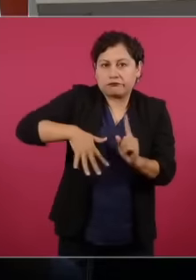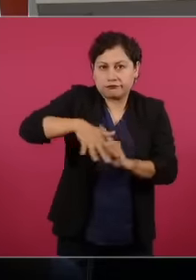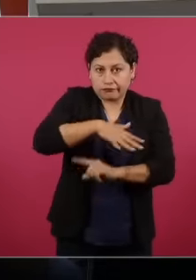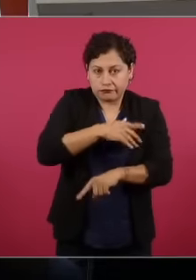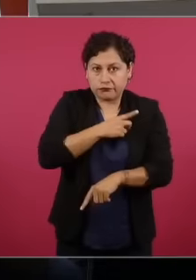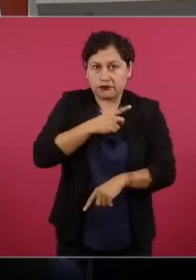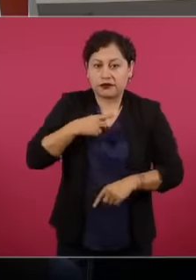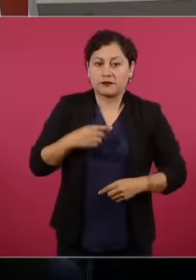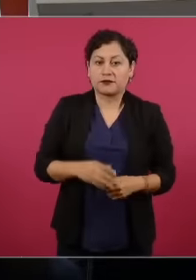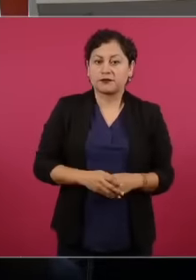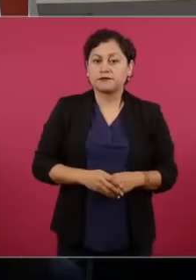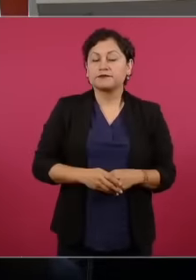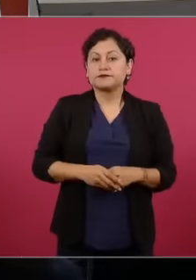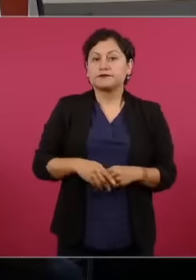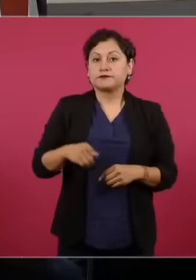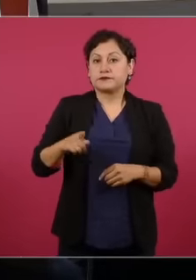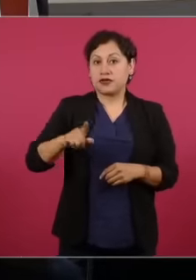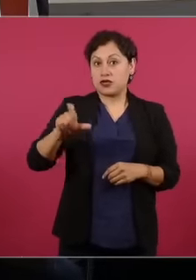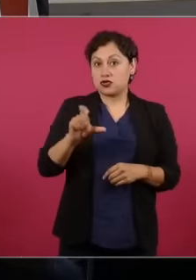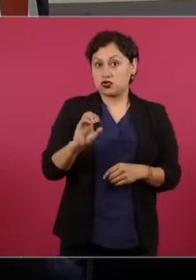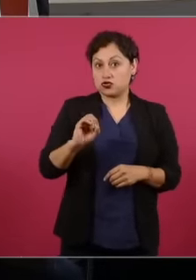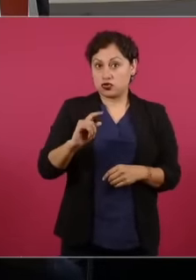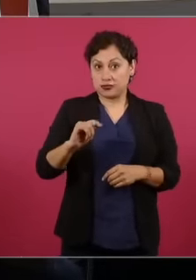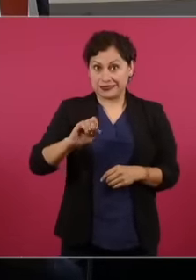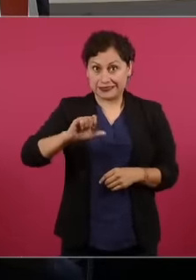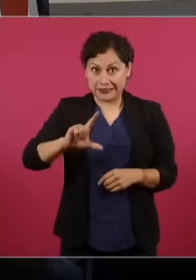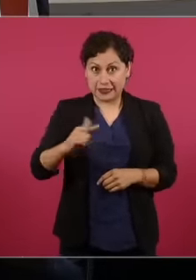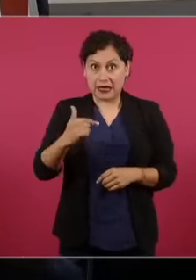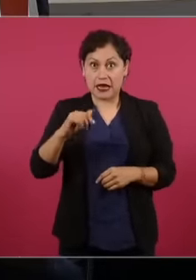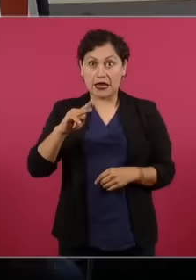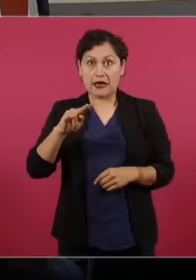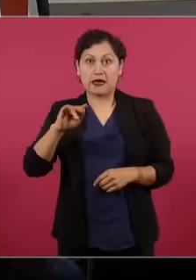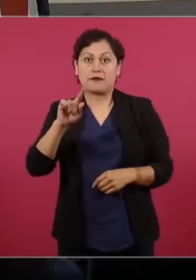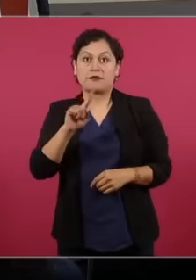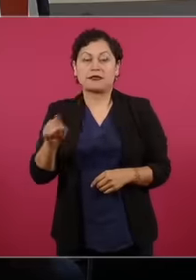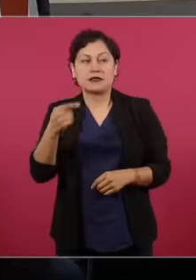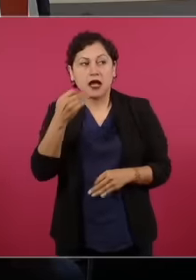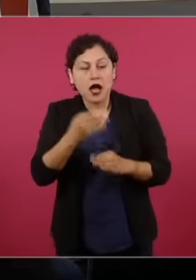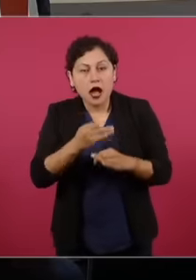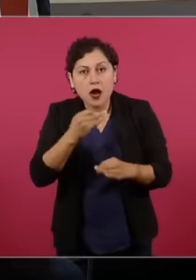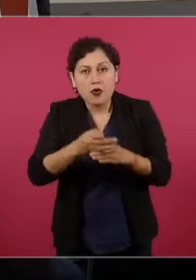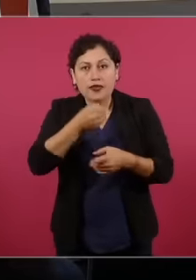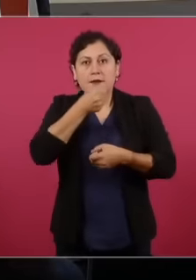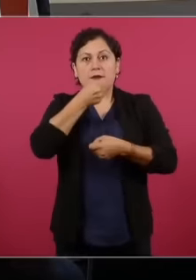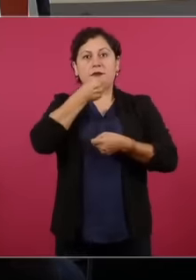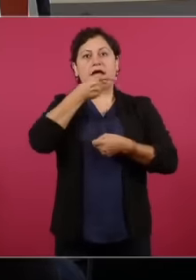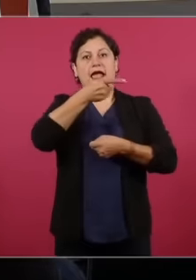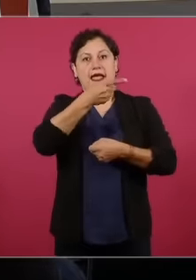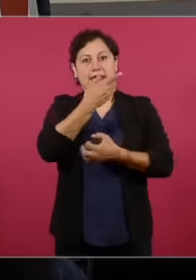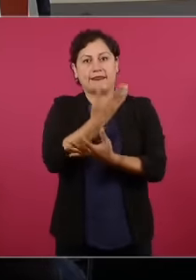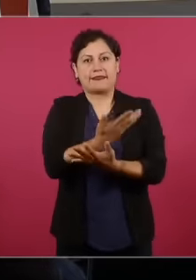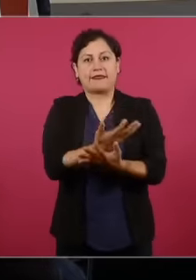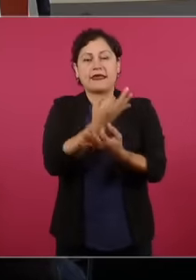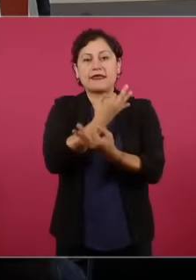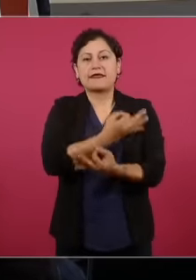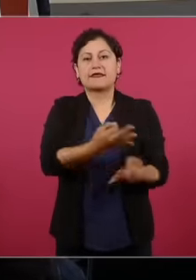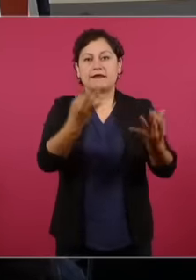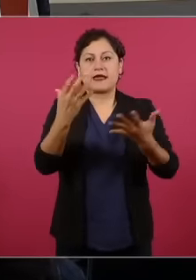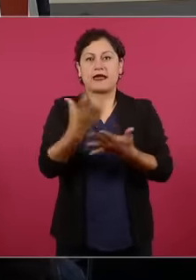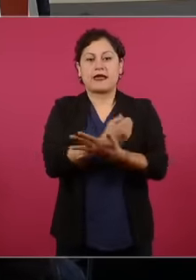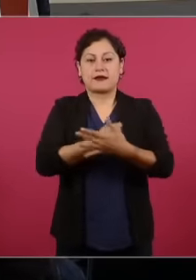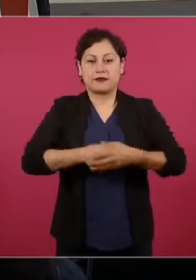Xochitl Galvez está hablando seguramente ya anunciando que ella ganó la elección presidencial vamos con ella nietos